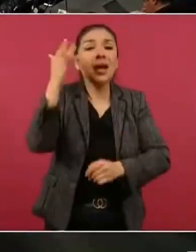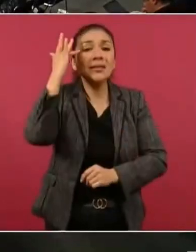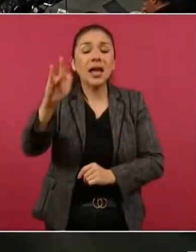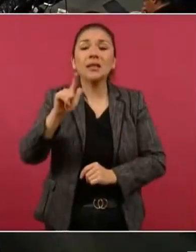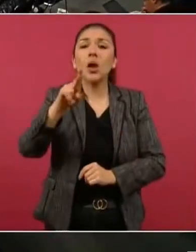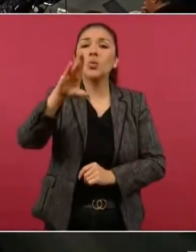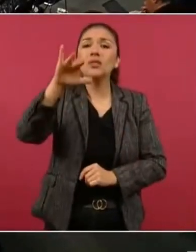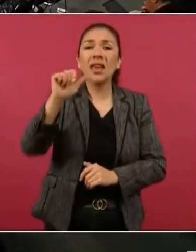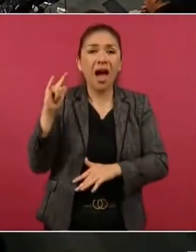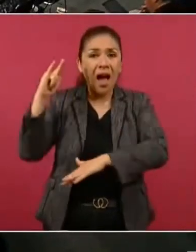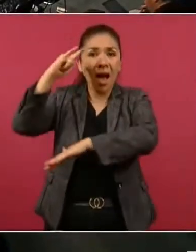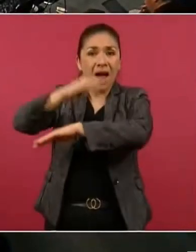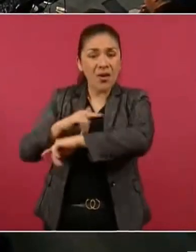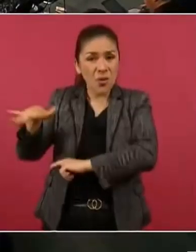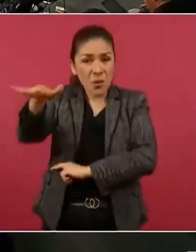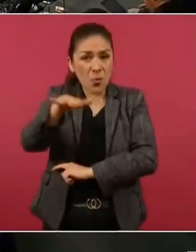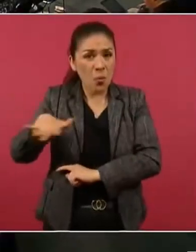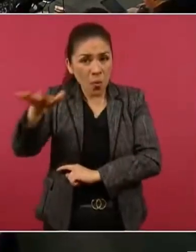Lucía